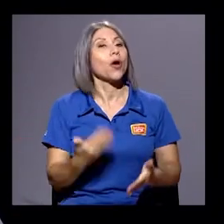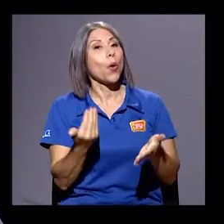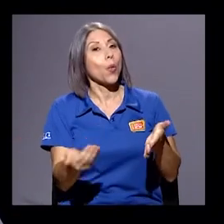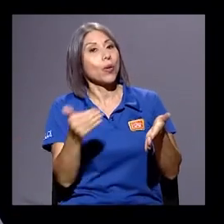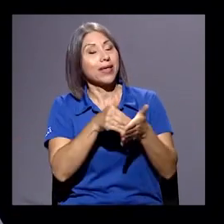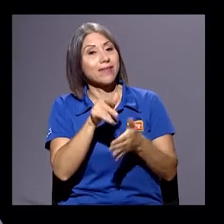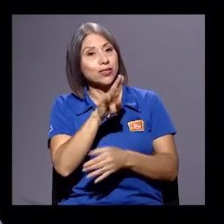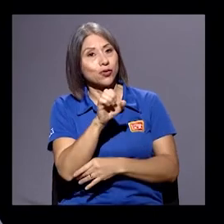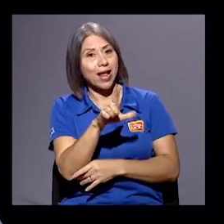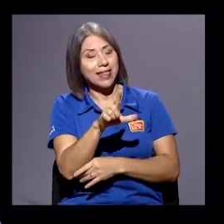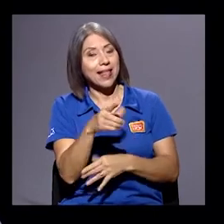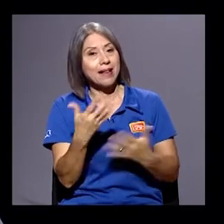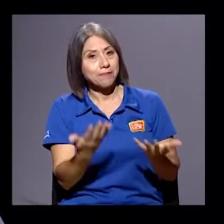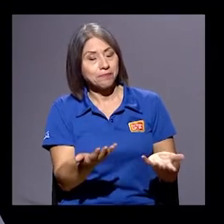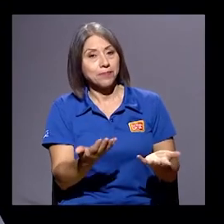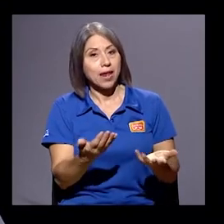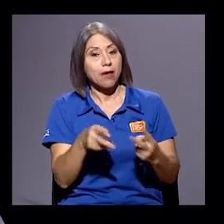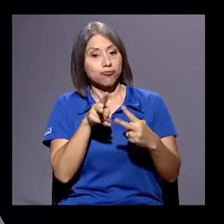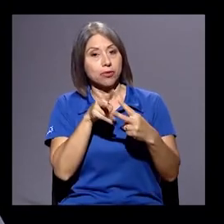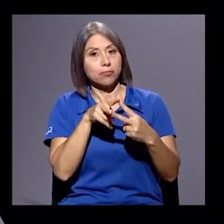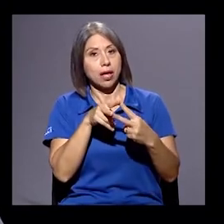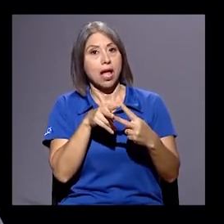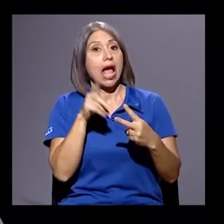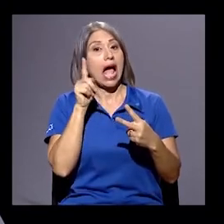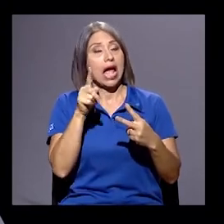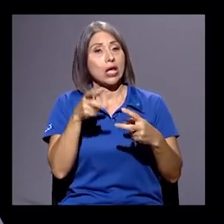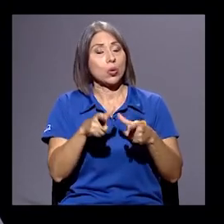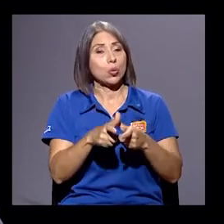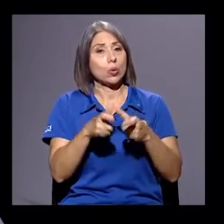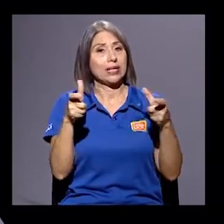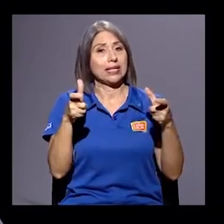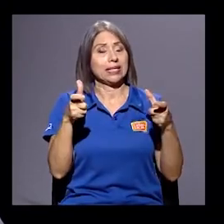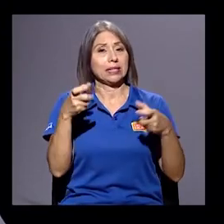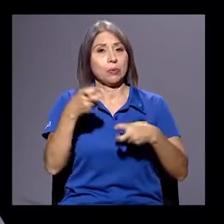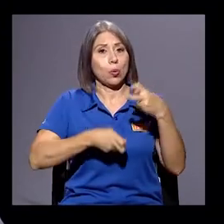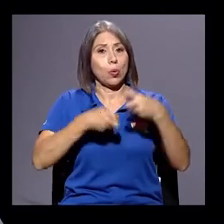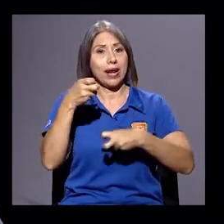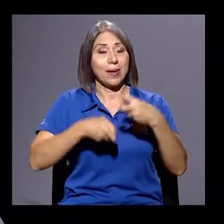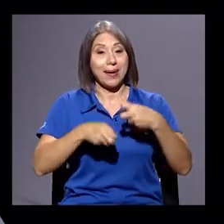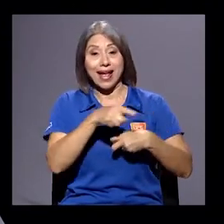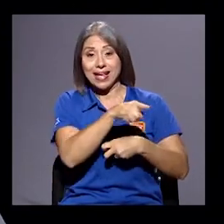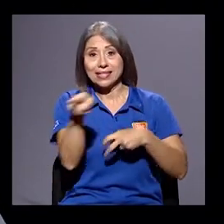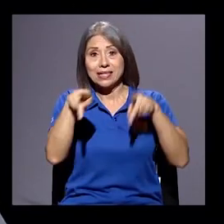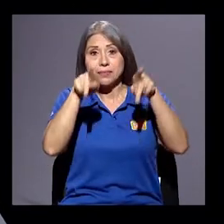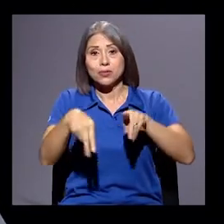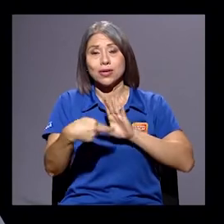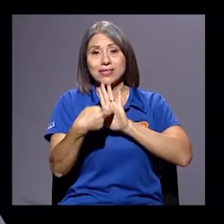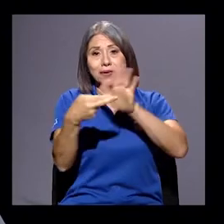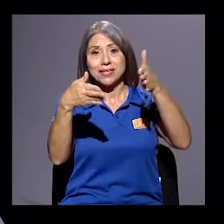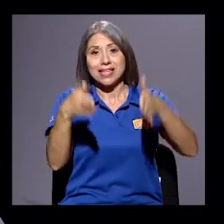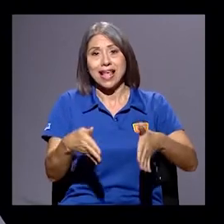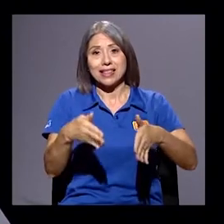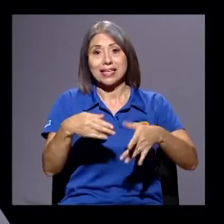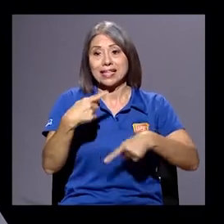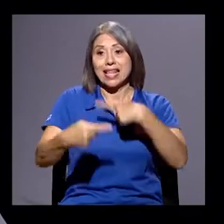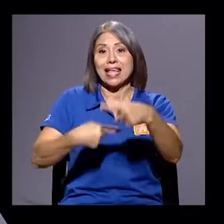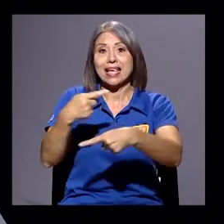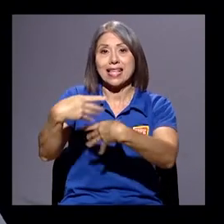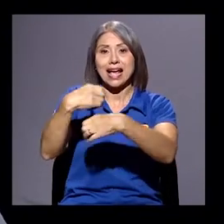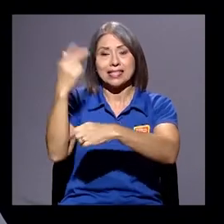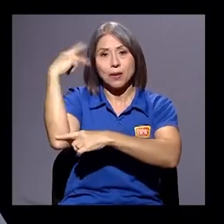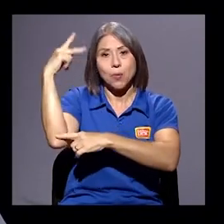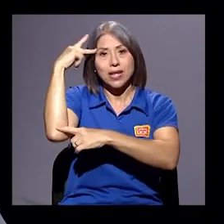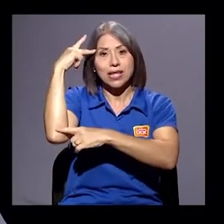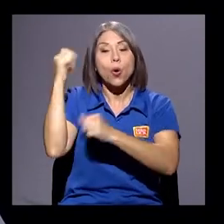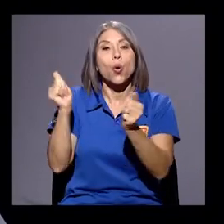hay un grave problema en esos representantes que llegan a hacer política y es que llevan las creencias debajo del